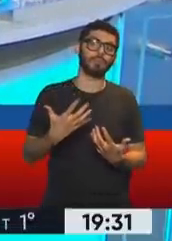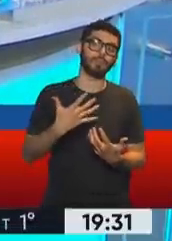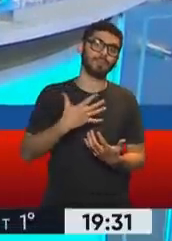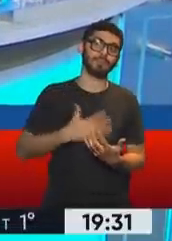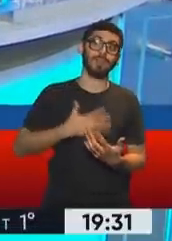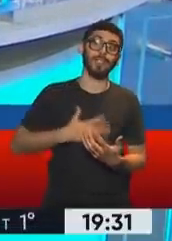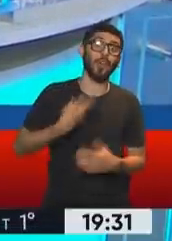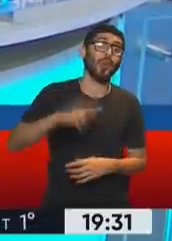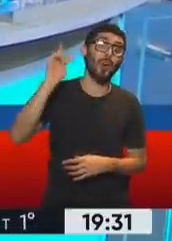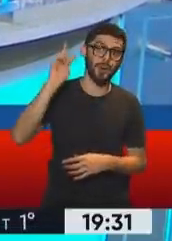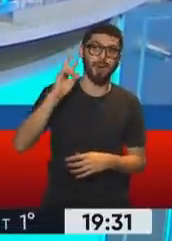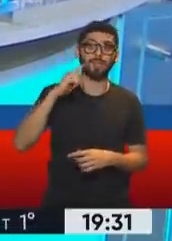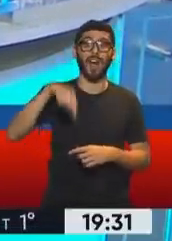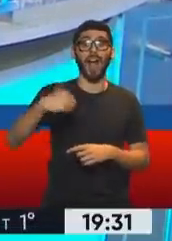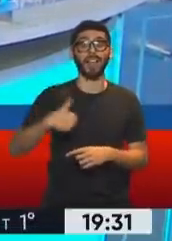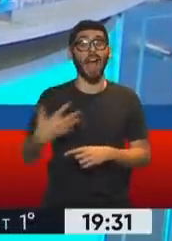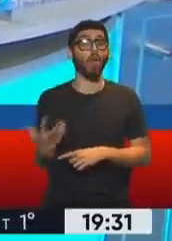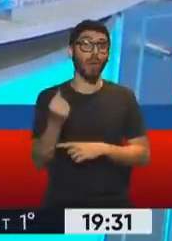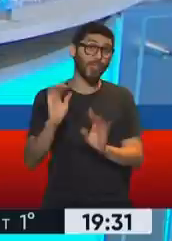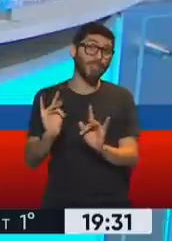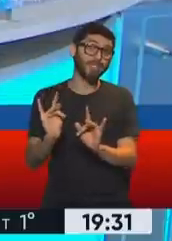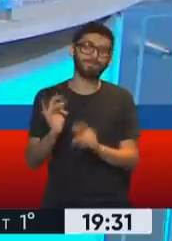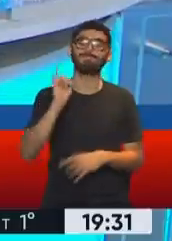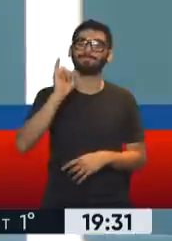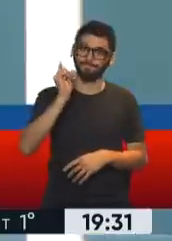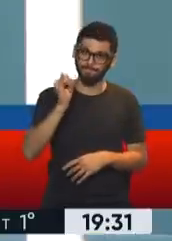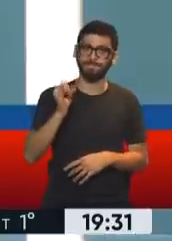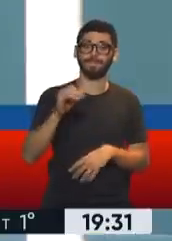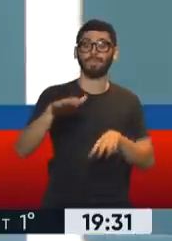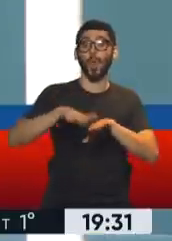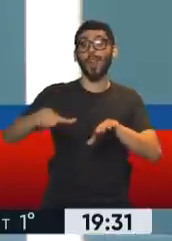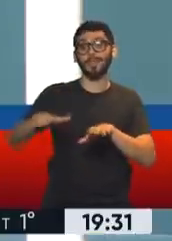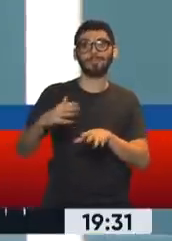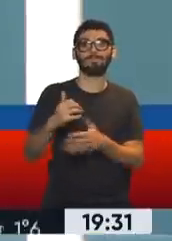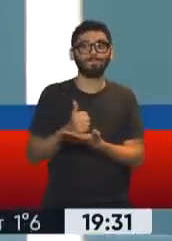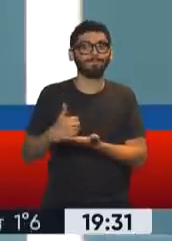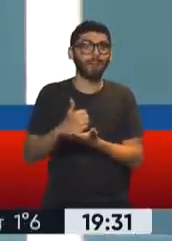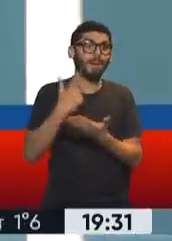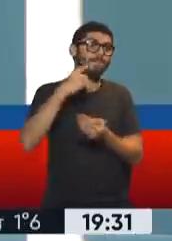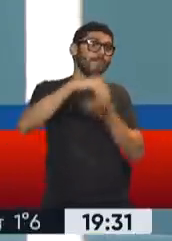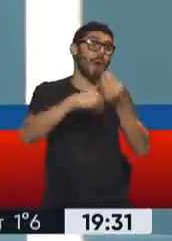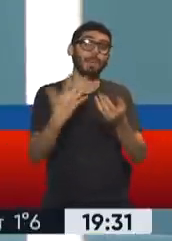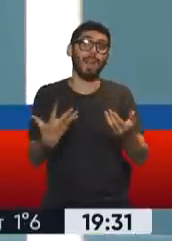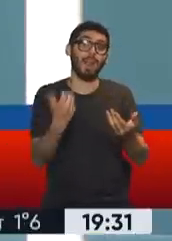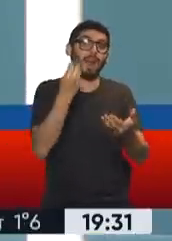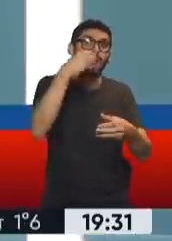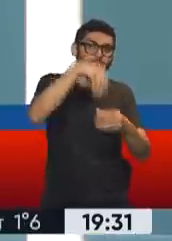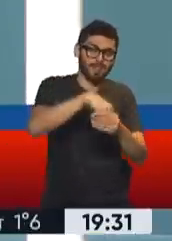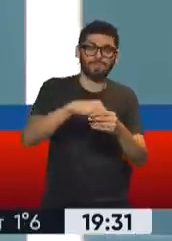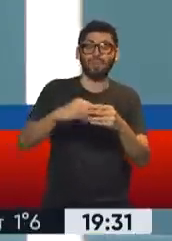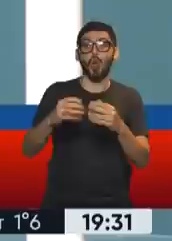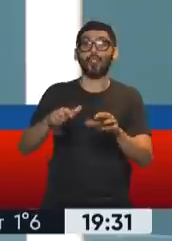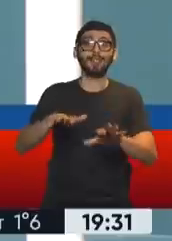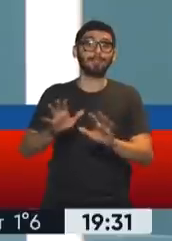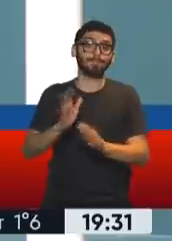Con lo que cuesta además poder adoptar acá a un... Sí, es esa espera de los chicos y de las chicas de tener familia, estar en situación de adopción, es una situación